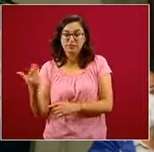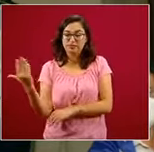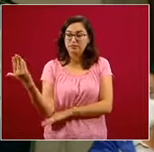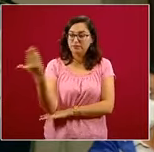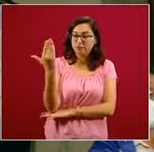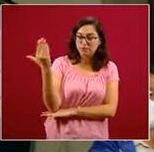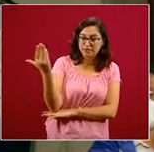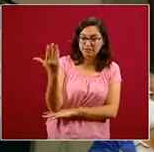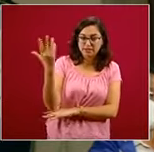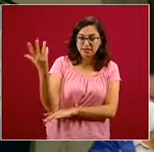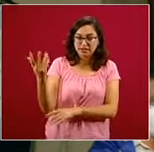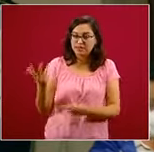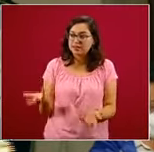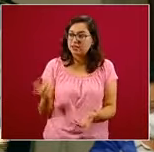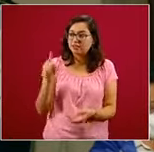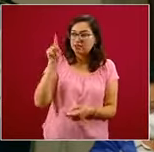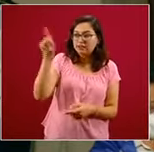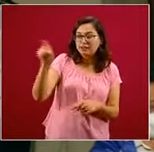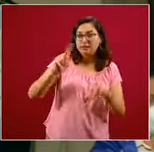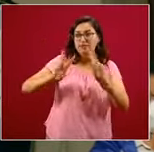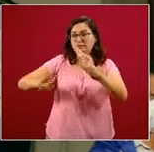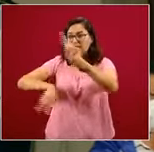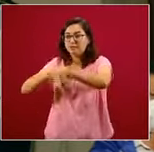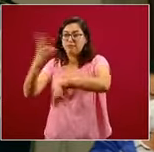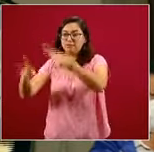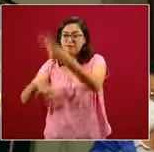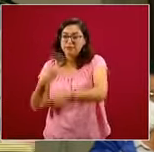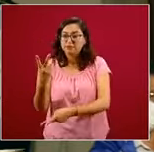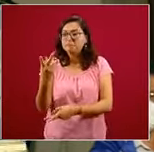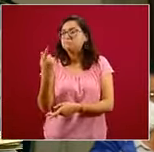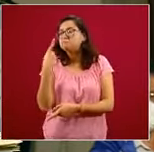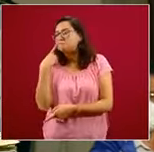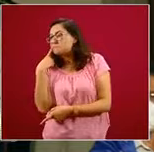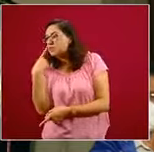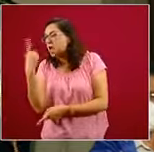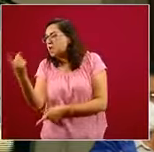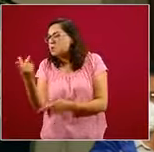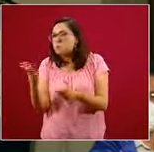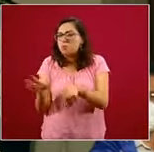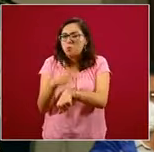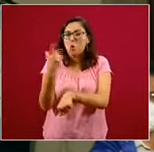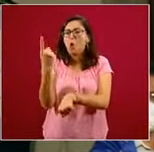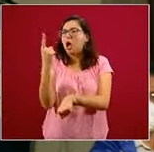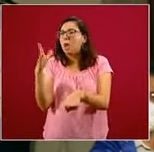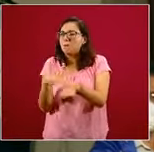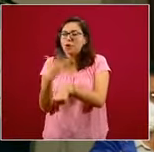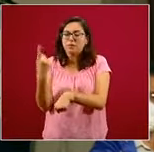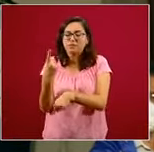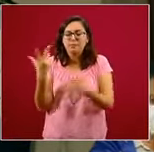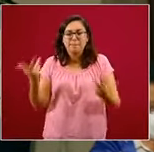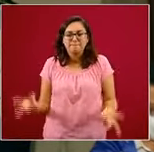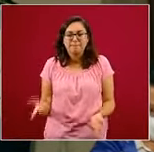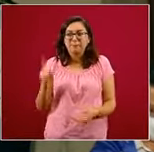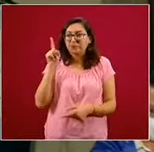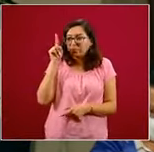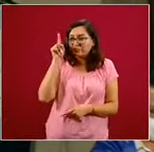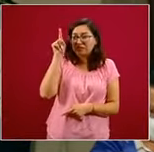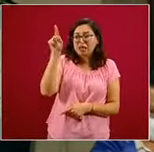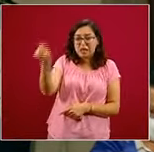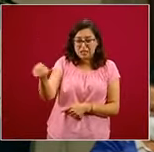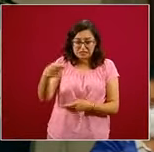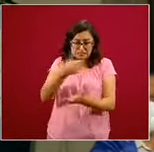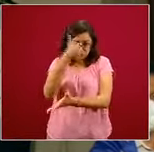contagios y de muertes, fuimos a hacer una investigación de campo a ver por qué en el municipio con más pocos